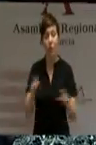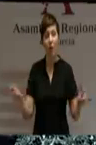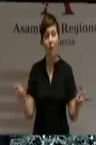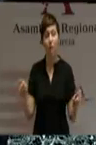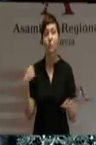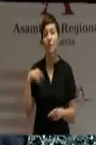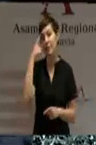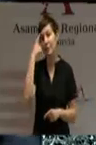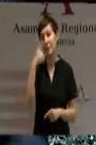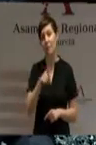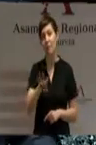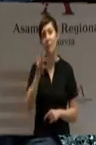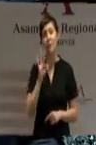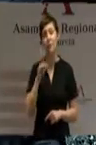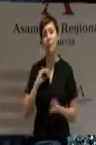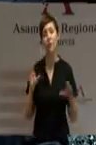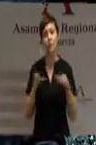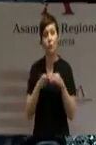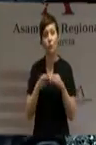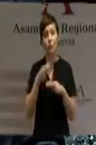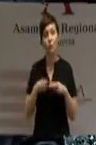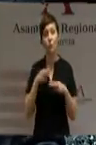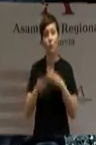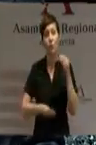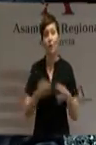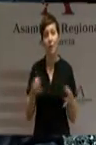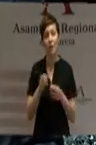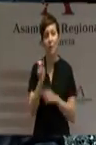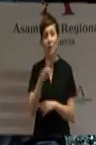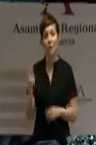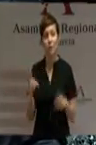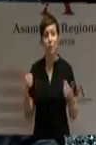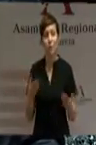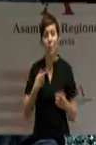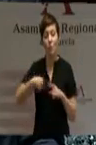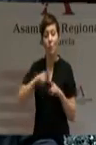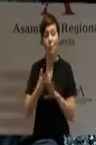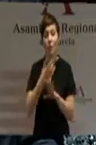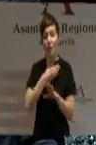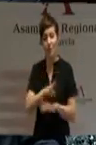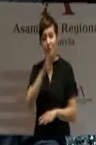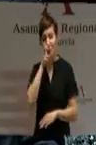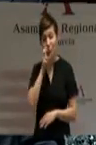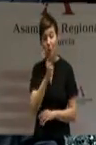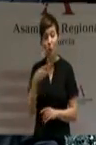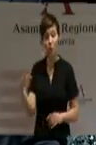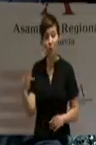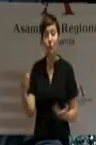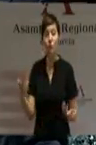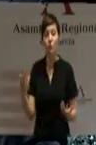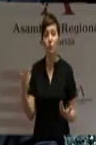decisiones se toman y qué resultados van a dar. Y esos resultados son, señorías,